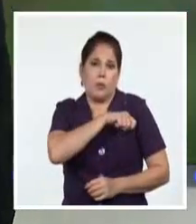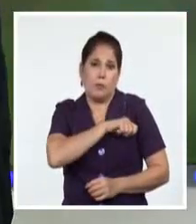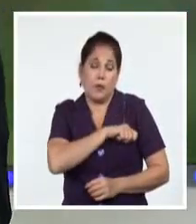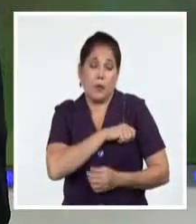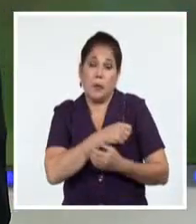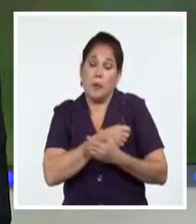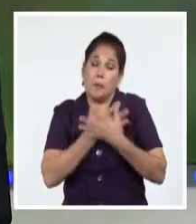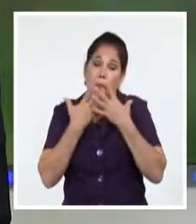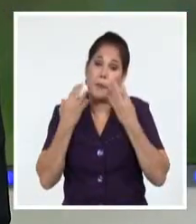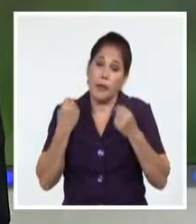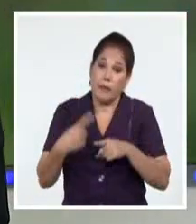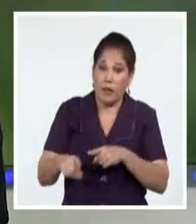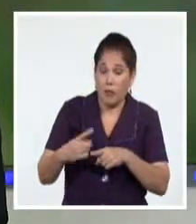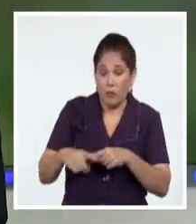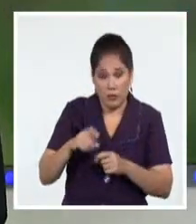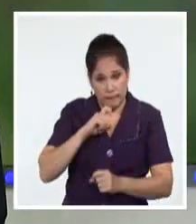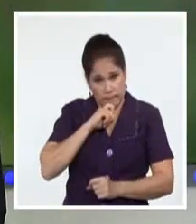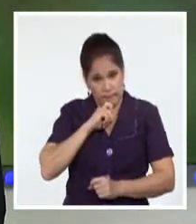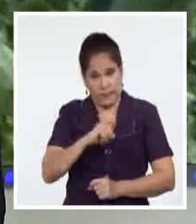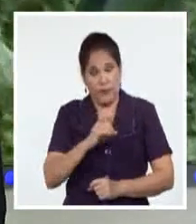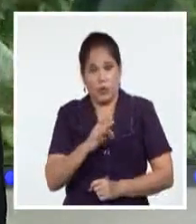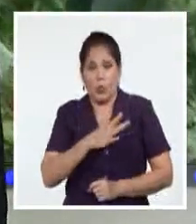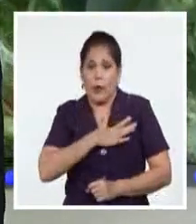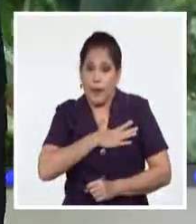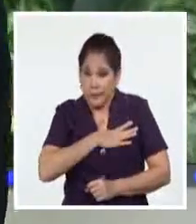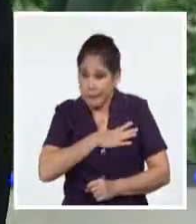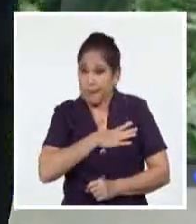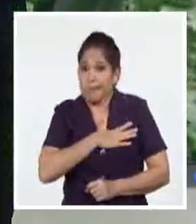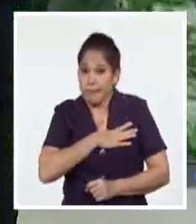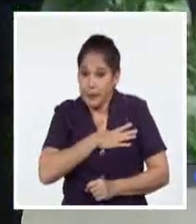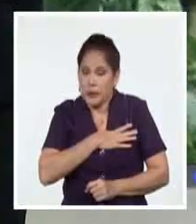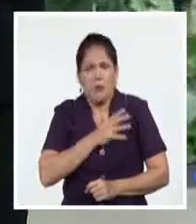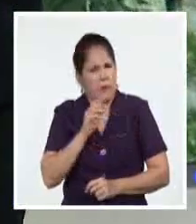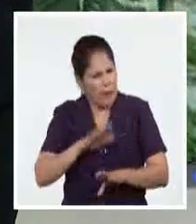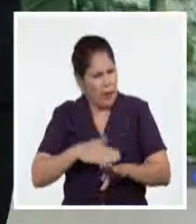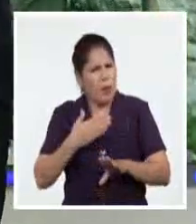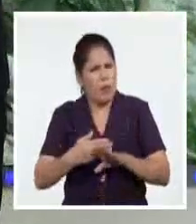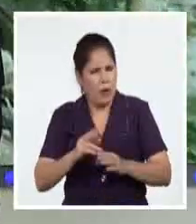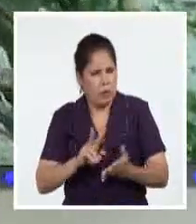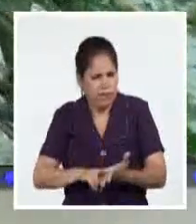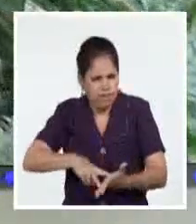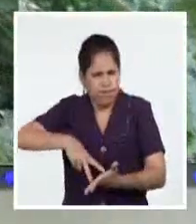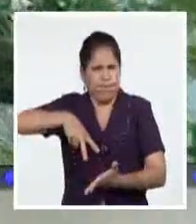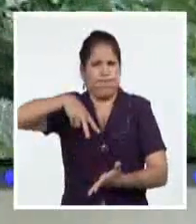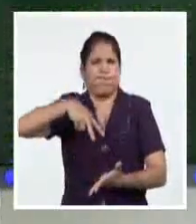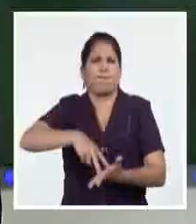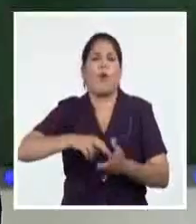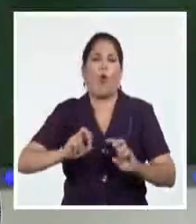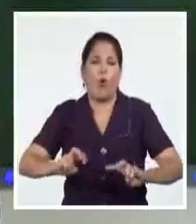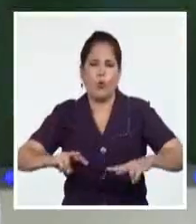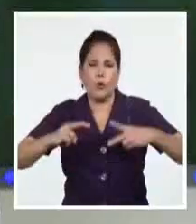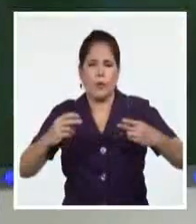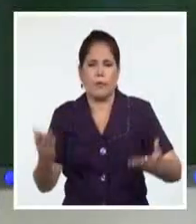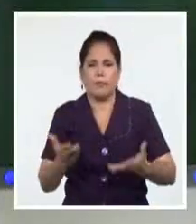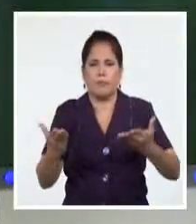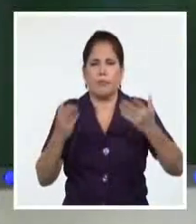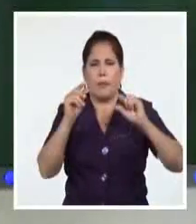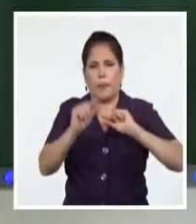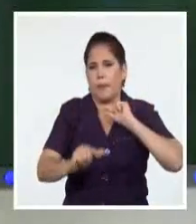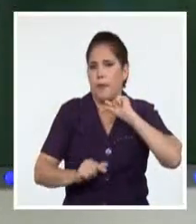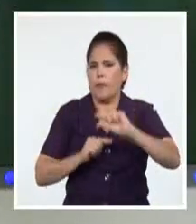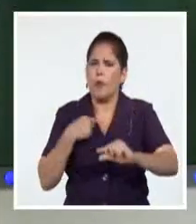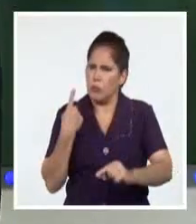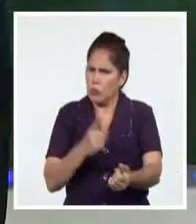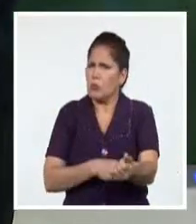bienes materiales es costoso y duele mucho. Pero después de esto habrá que levantarse otra vez y recuperarnos, como estamos